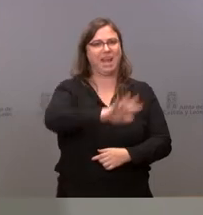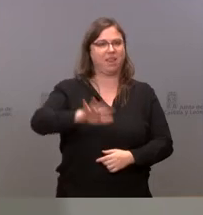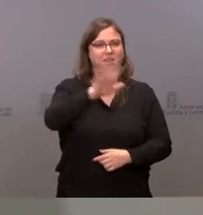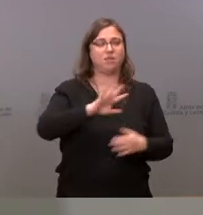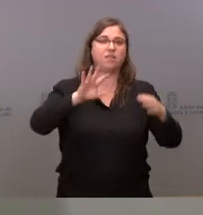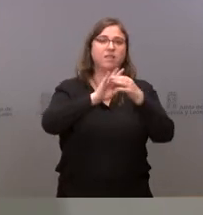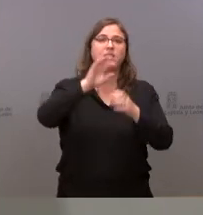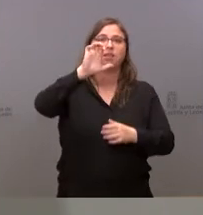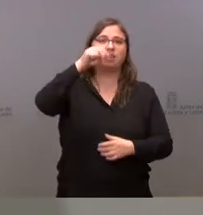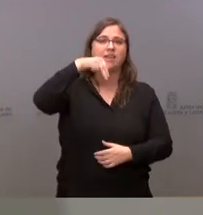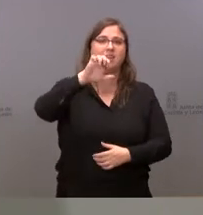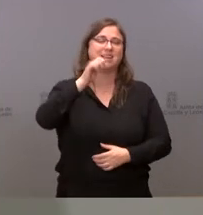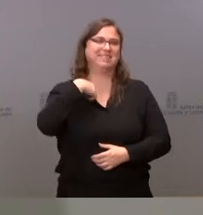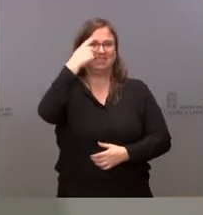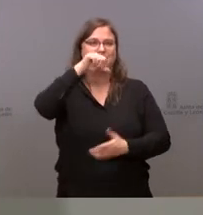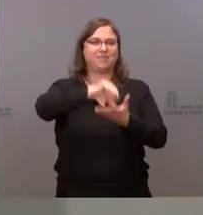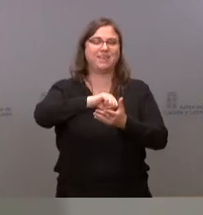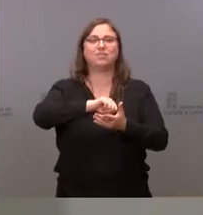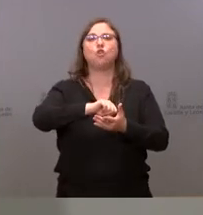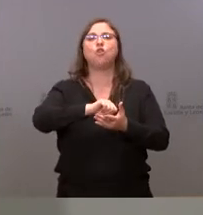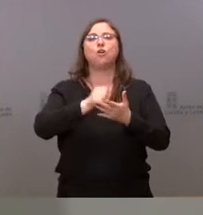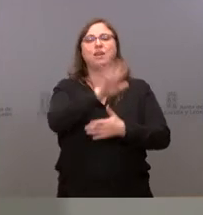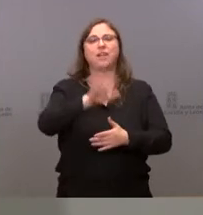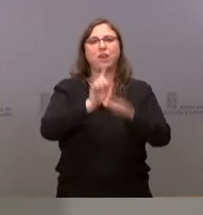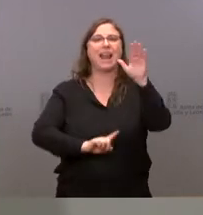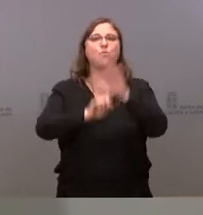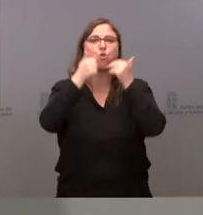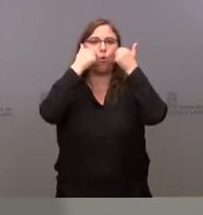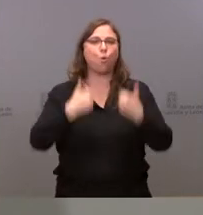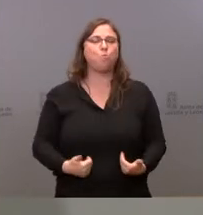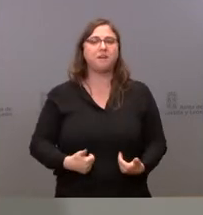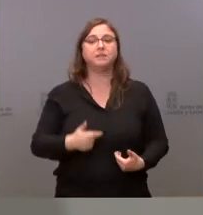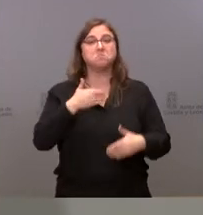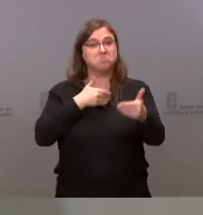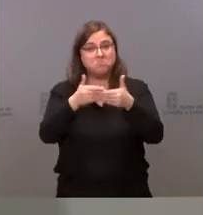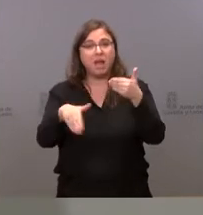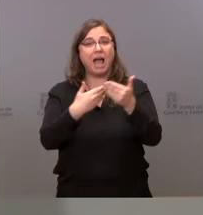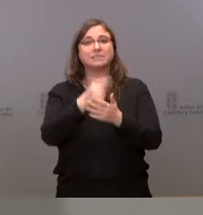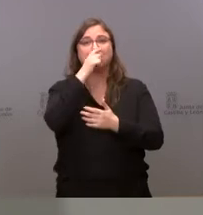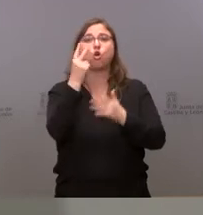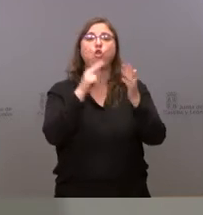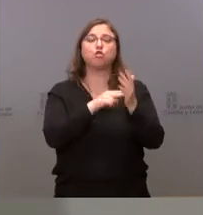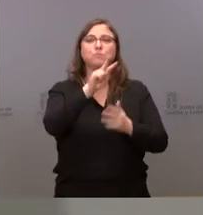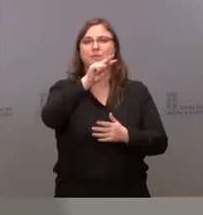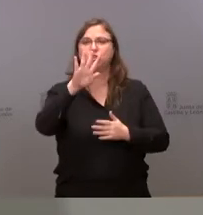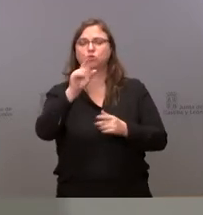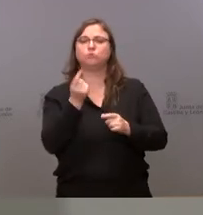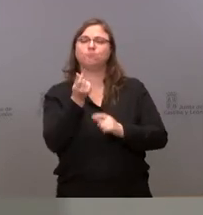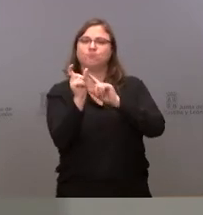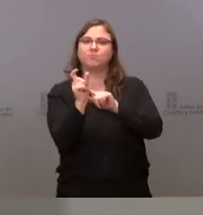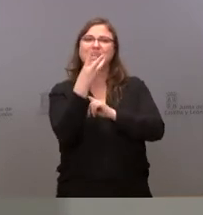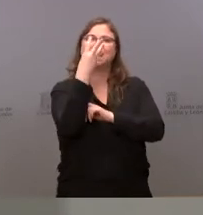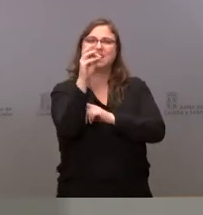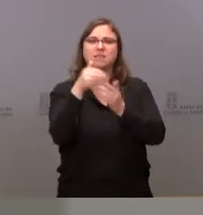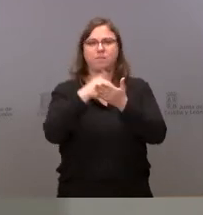el CENIE, saben ustedes que es el Centro Nacional de la Evolución Humana, hay una actuación prevista hasta el año 2028 de 30 millones de euros. De esos 30